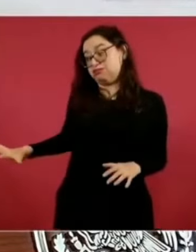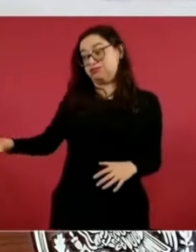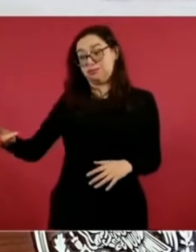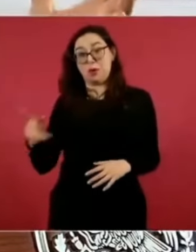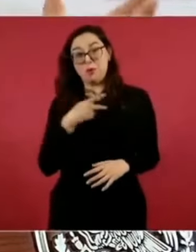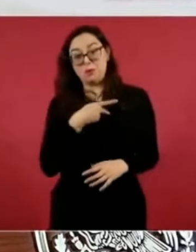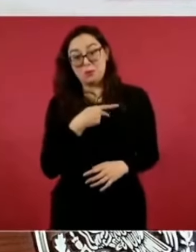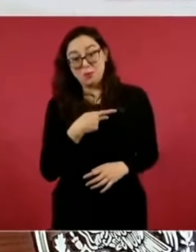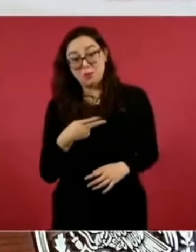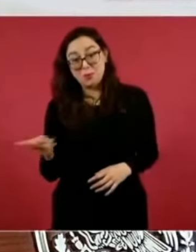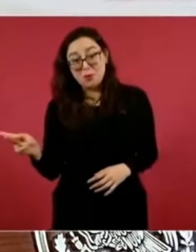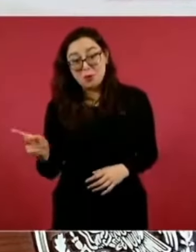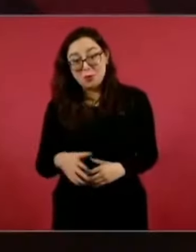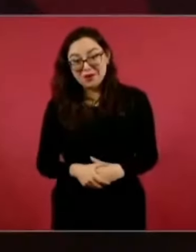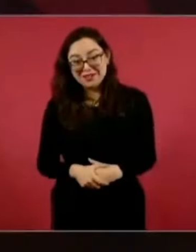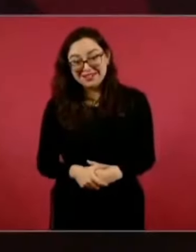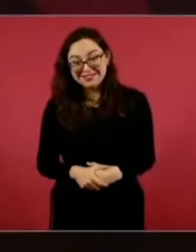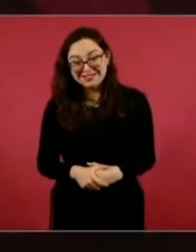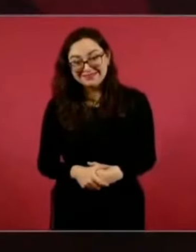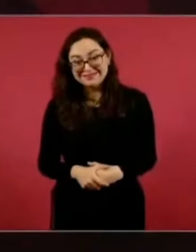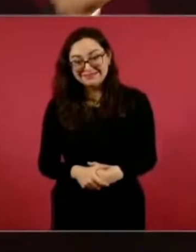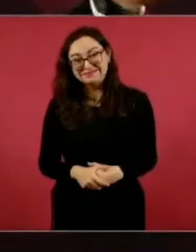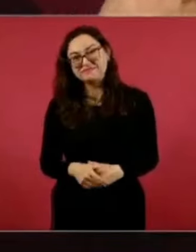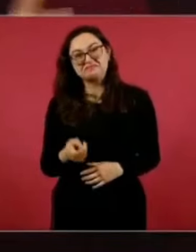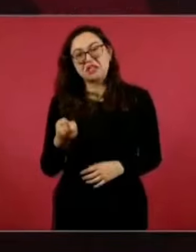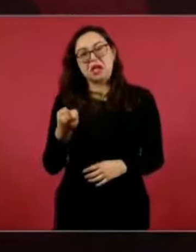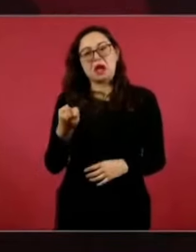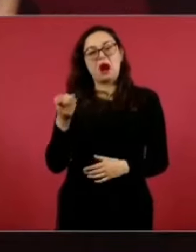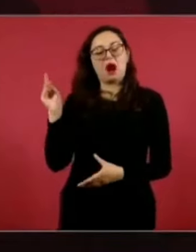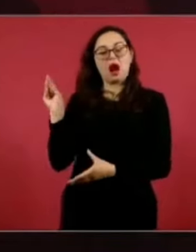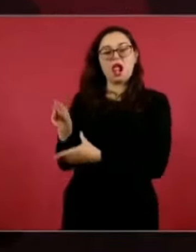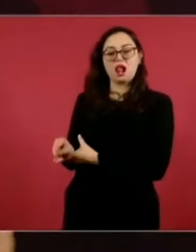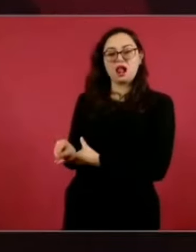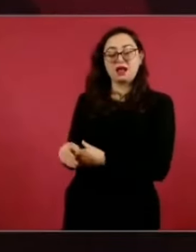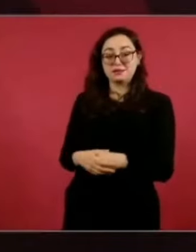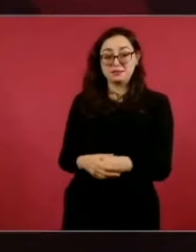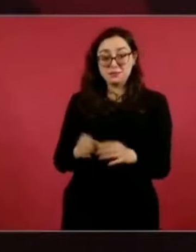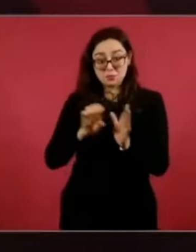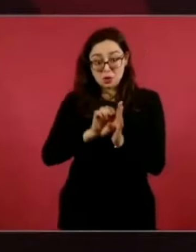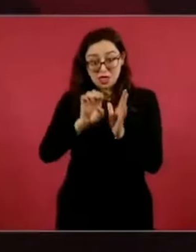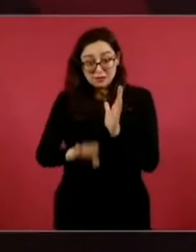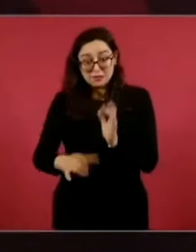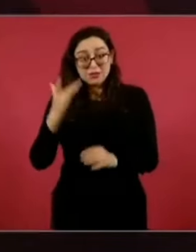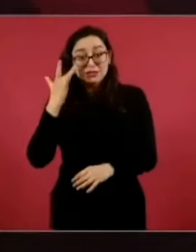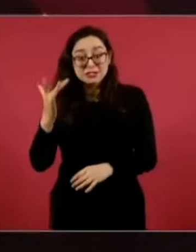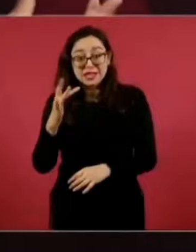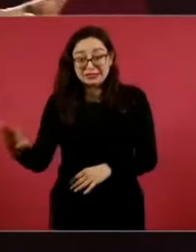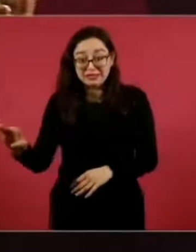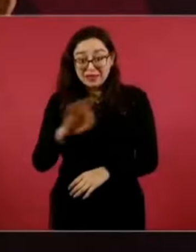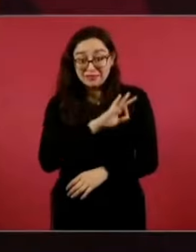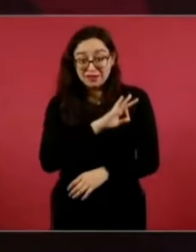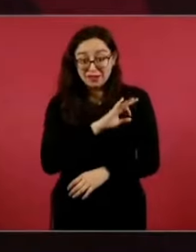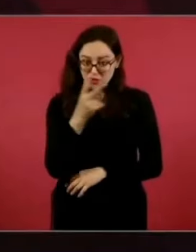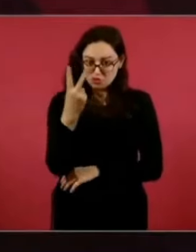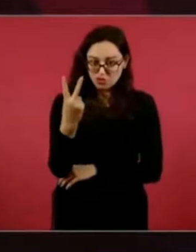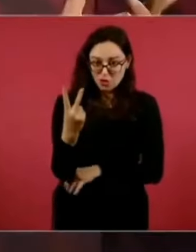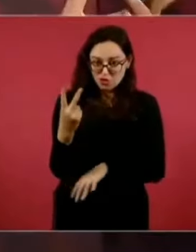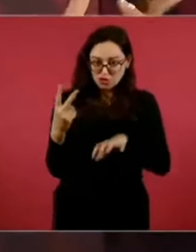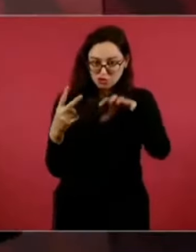Santa Fe, por ejemplo, pues hay dos Santa Fe, el Santa Fe nuevo